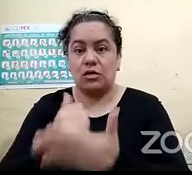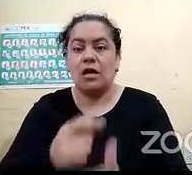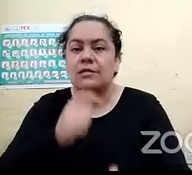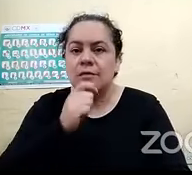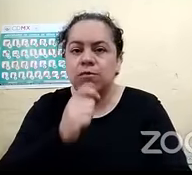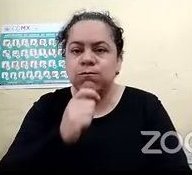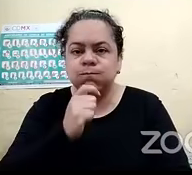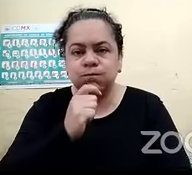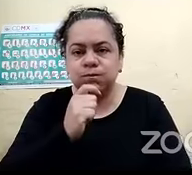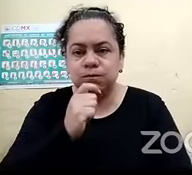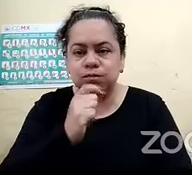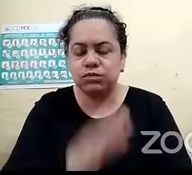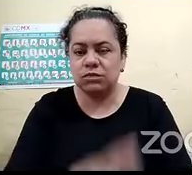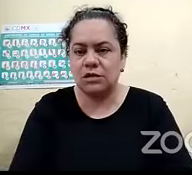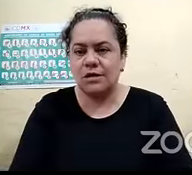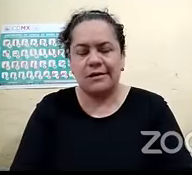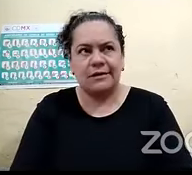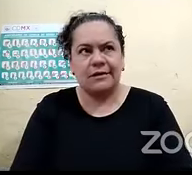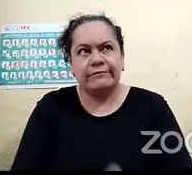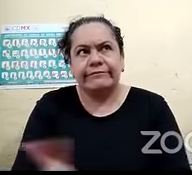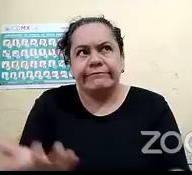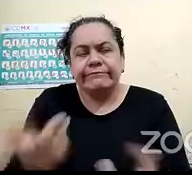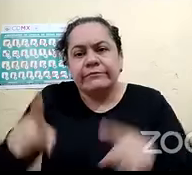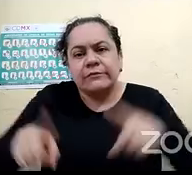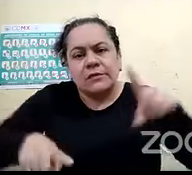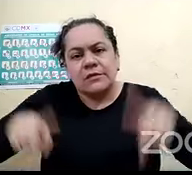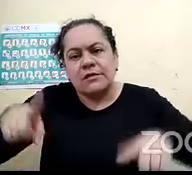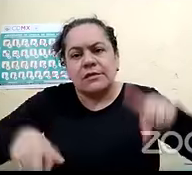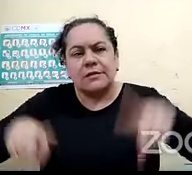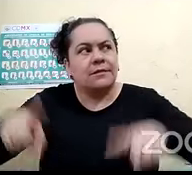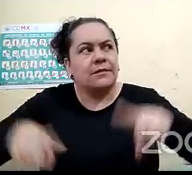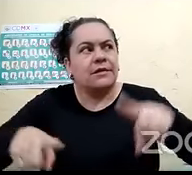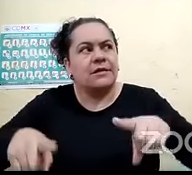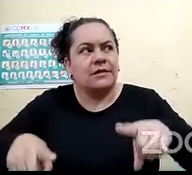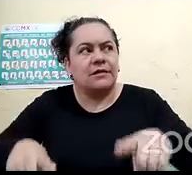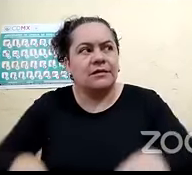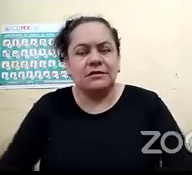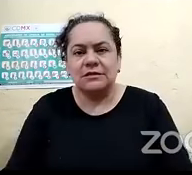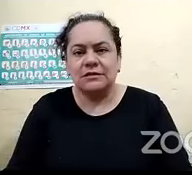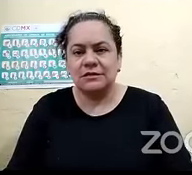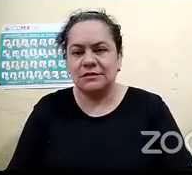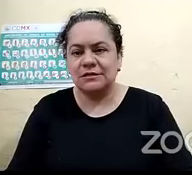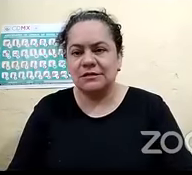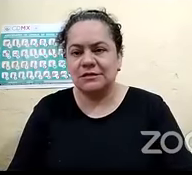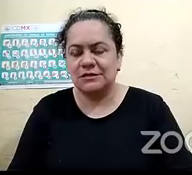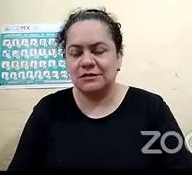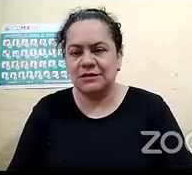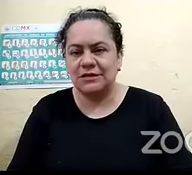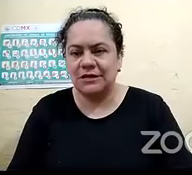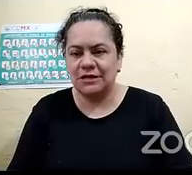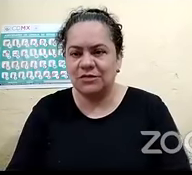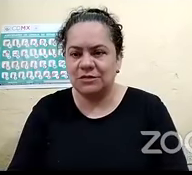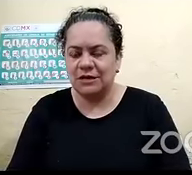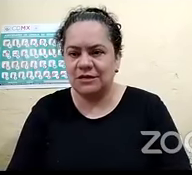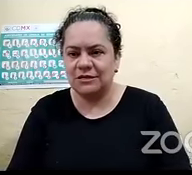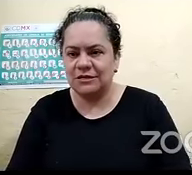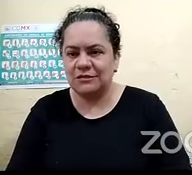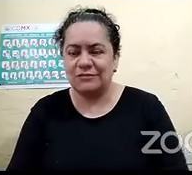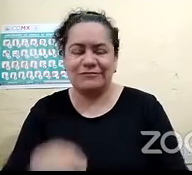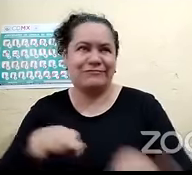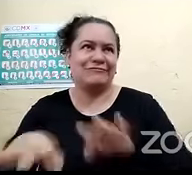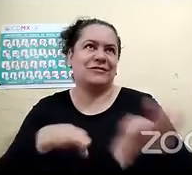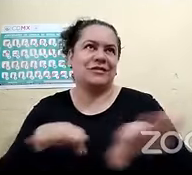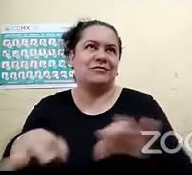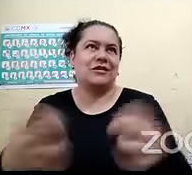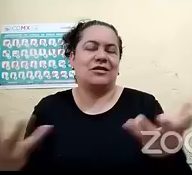también depende depende del trabajo y de donde estés así de ahora sí depende de muchas cosas de